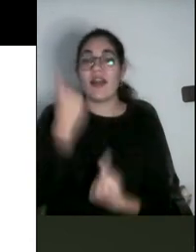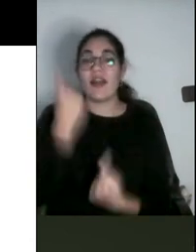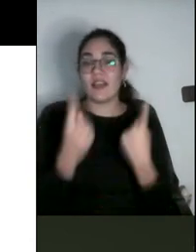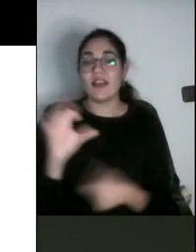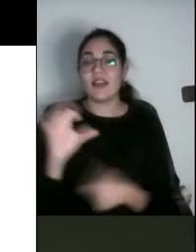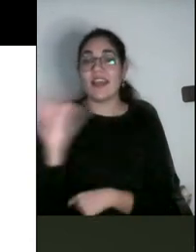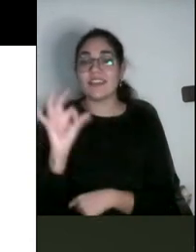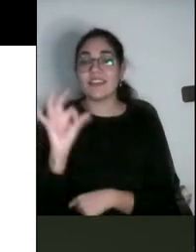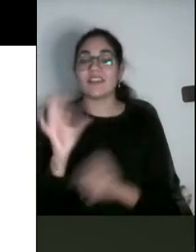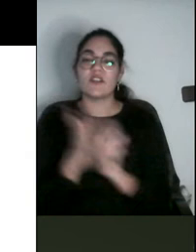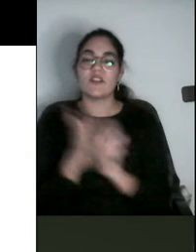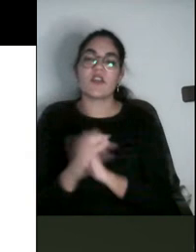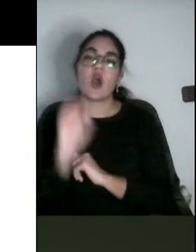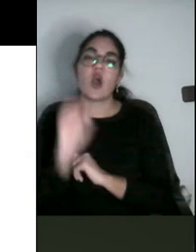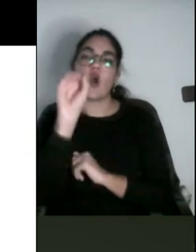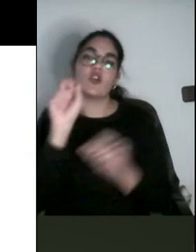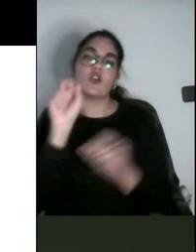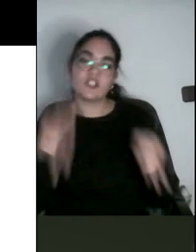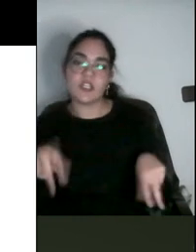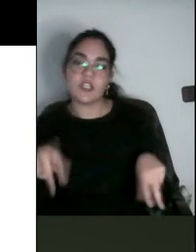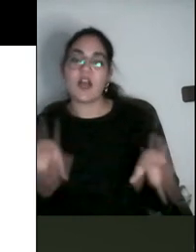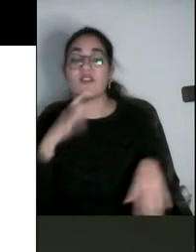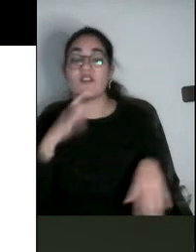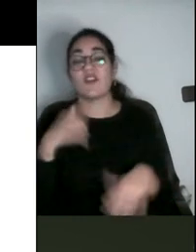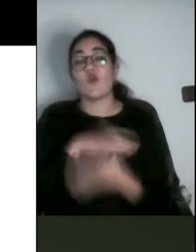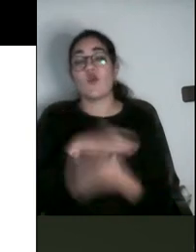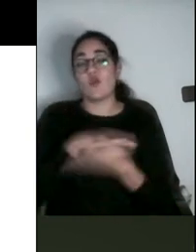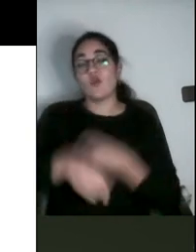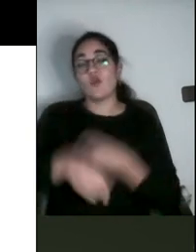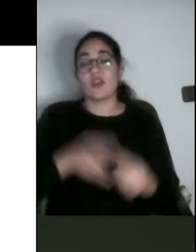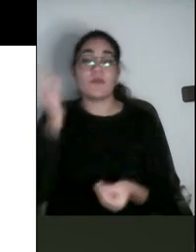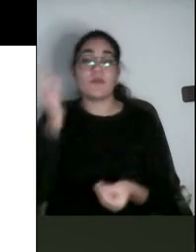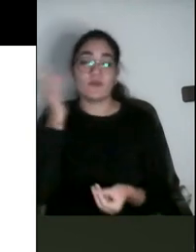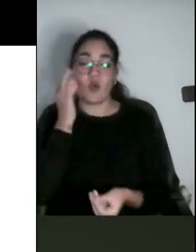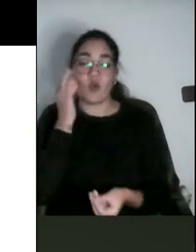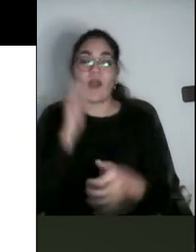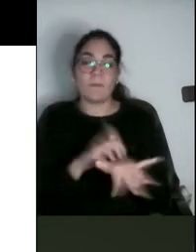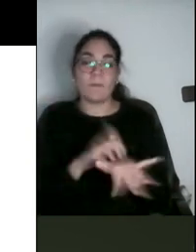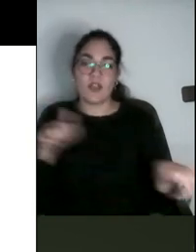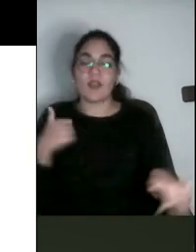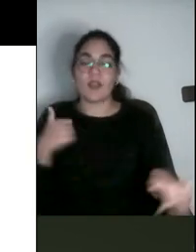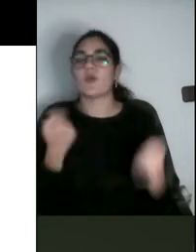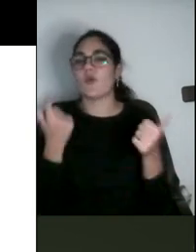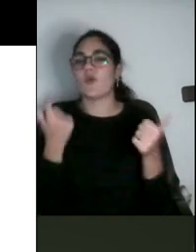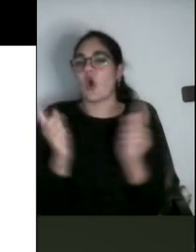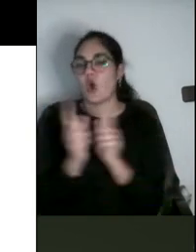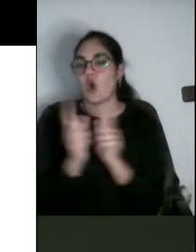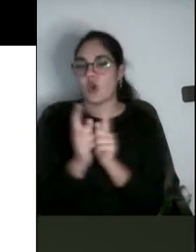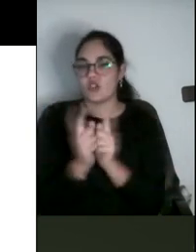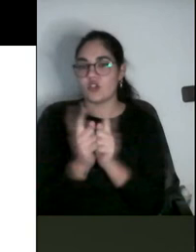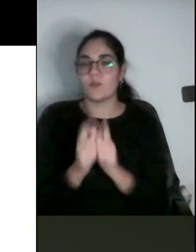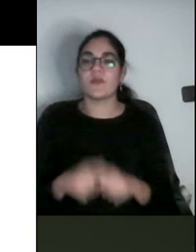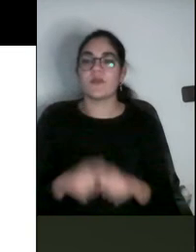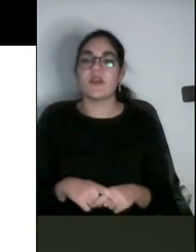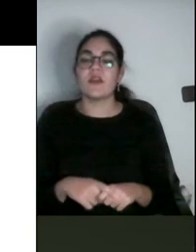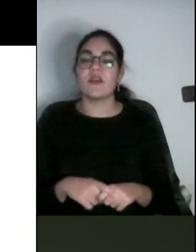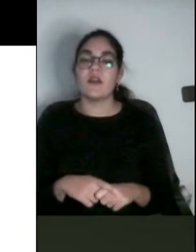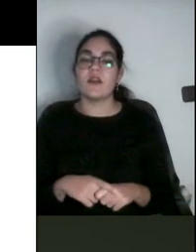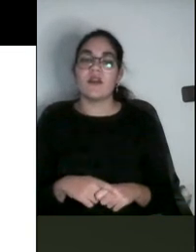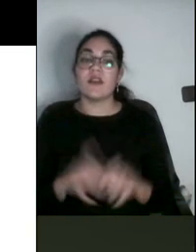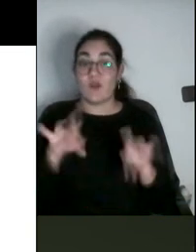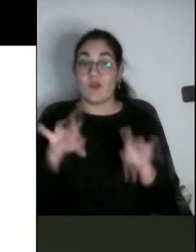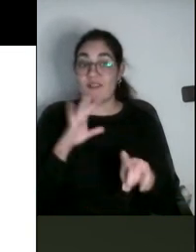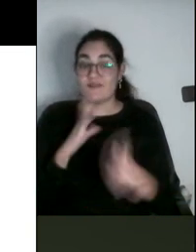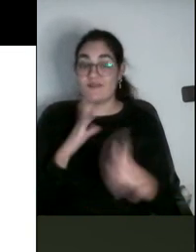O, teniendo en cuenta que éramos mayoría mujeres. Bueno, esto es un solo un guiño, como se hizo también en este curso,